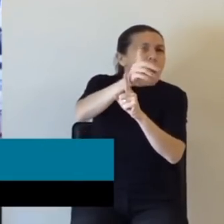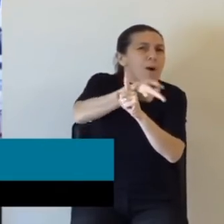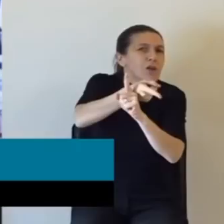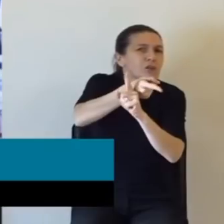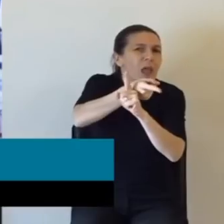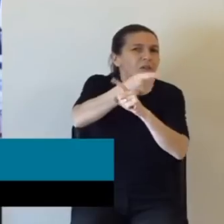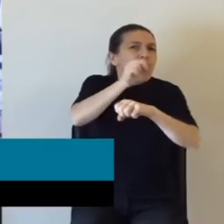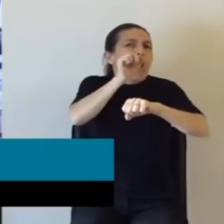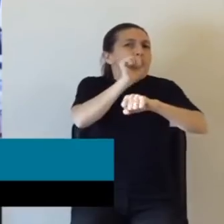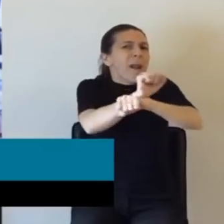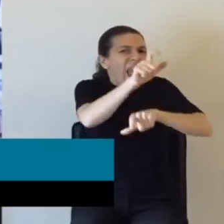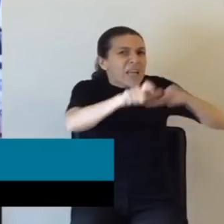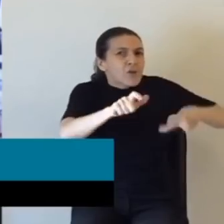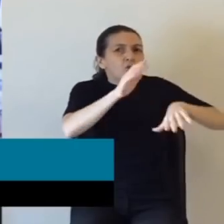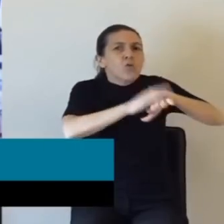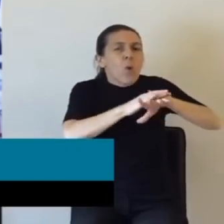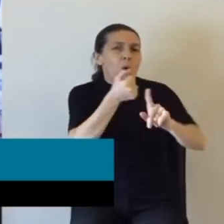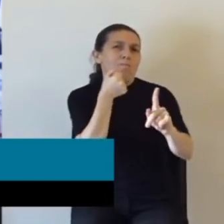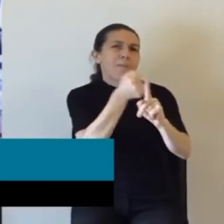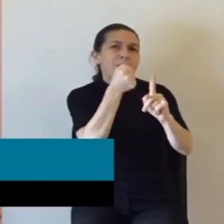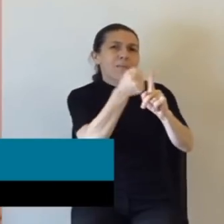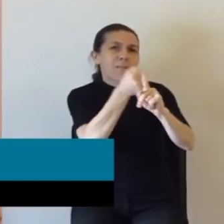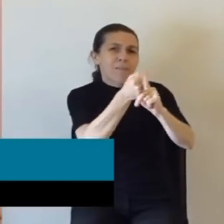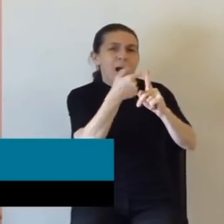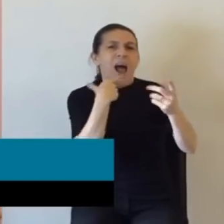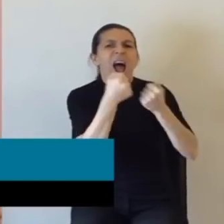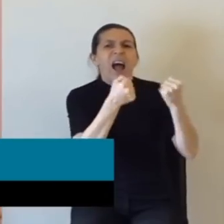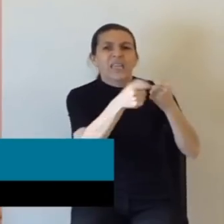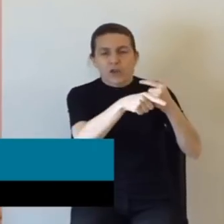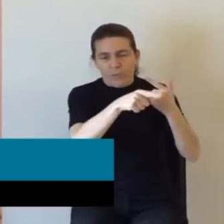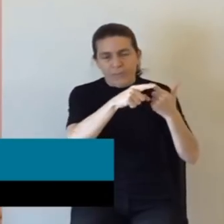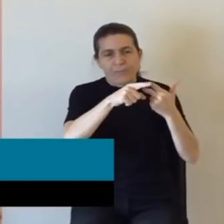estadísticas que se tomen, yo estoy tomando algunas de las últimas.